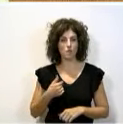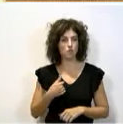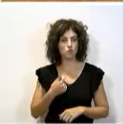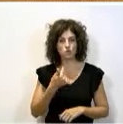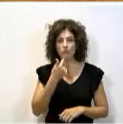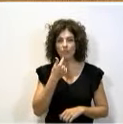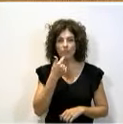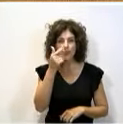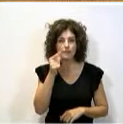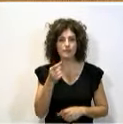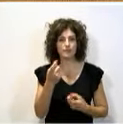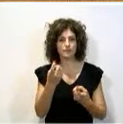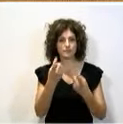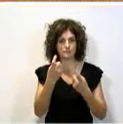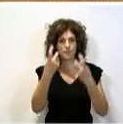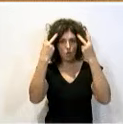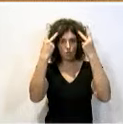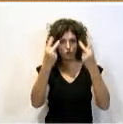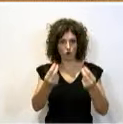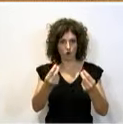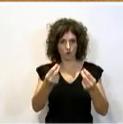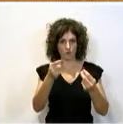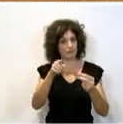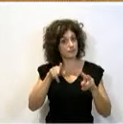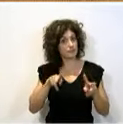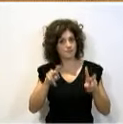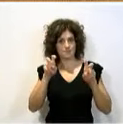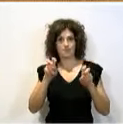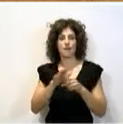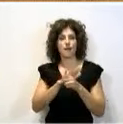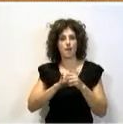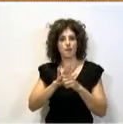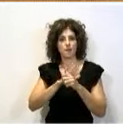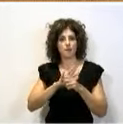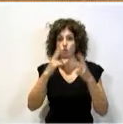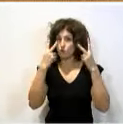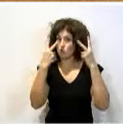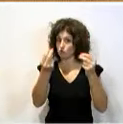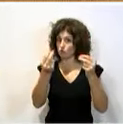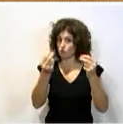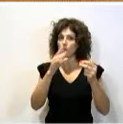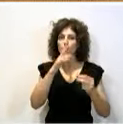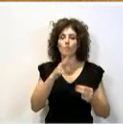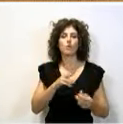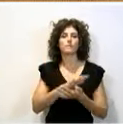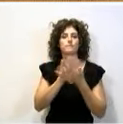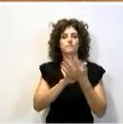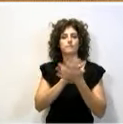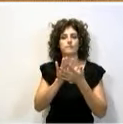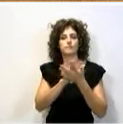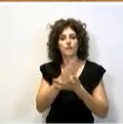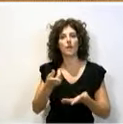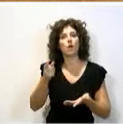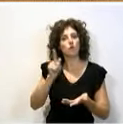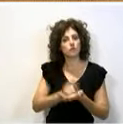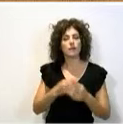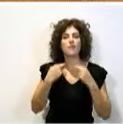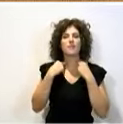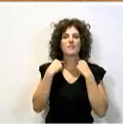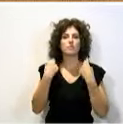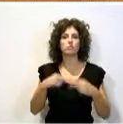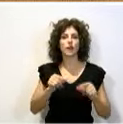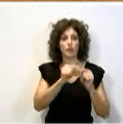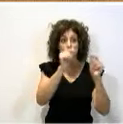elección en este ámbito. Porque, nuevamente, vengo a hablar como diputada del grupo